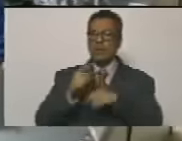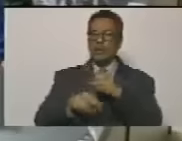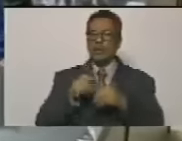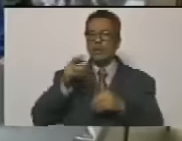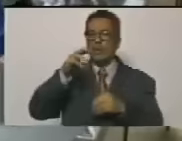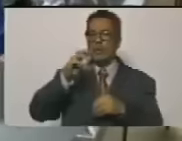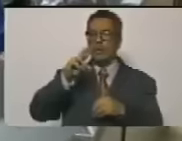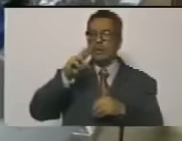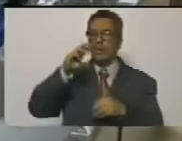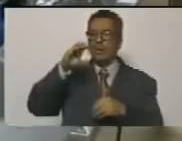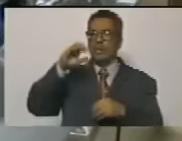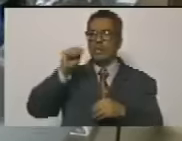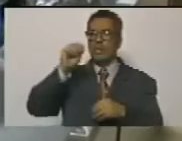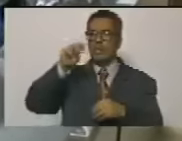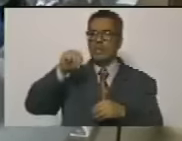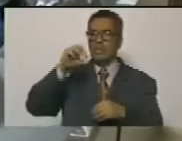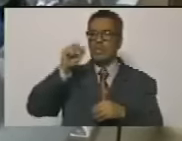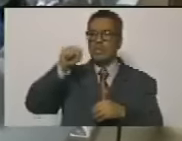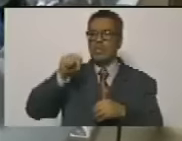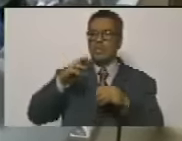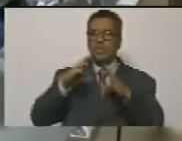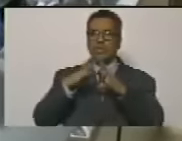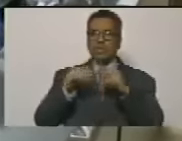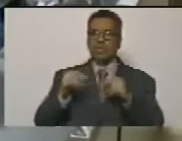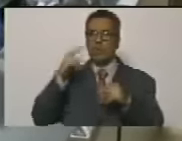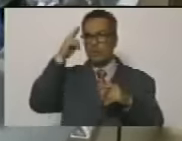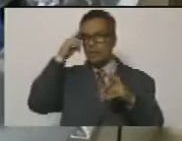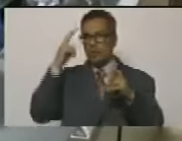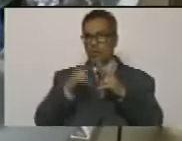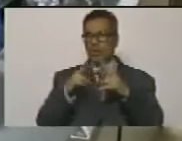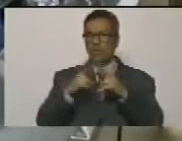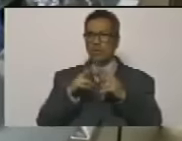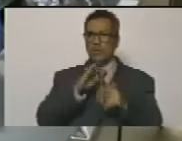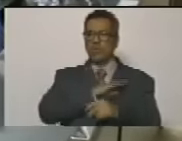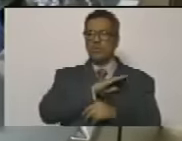Montijala todos los conocí yo